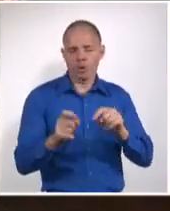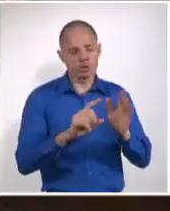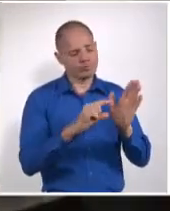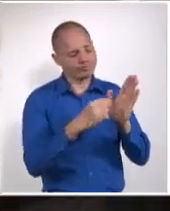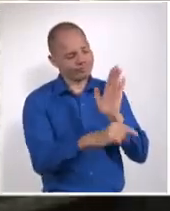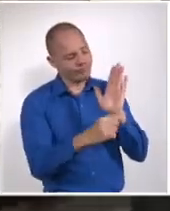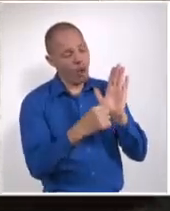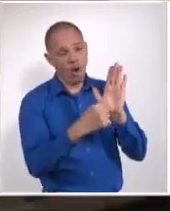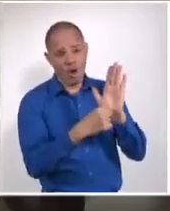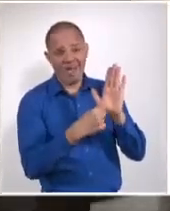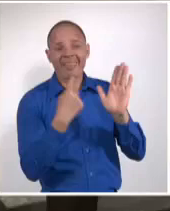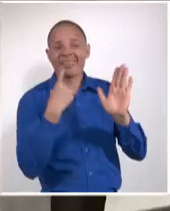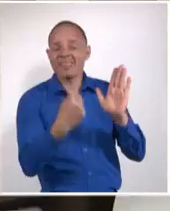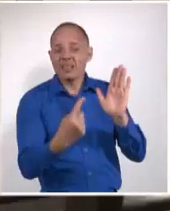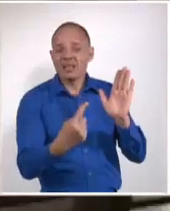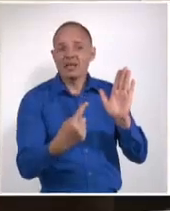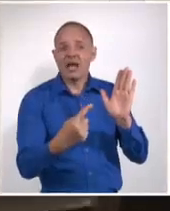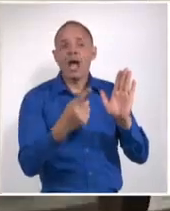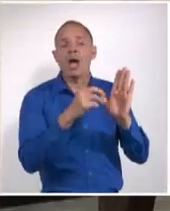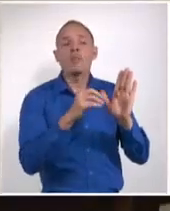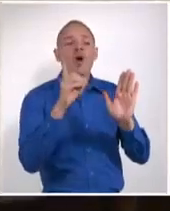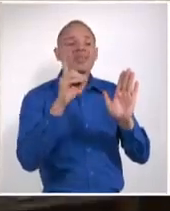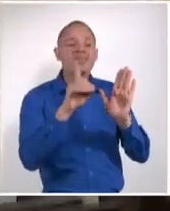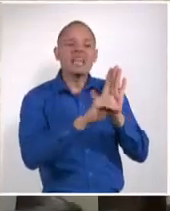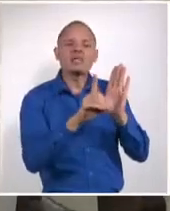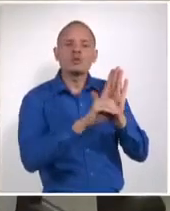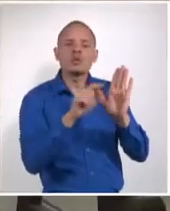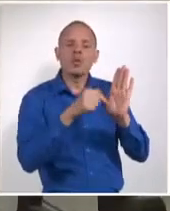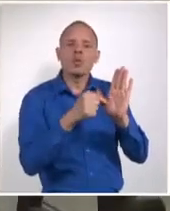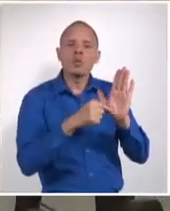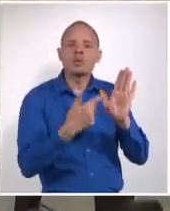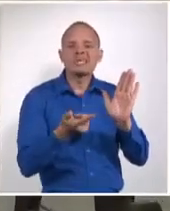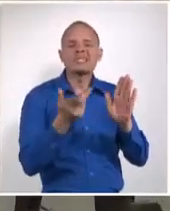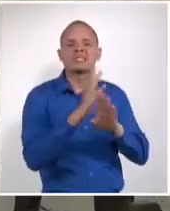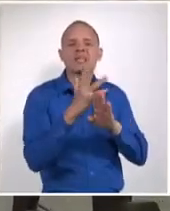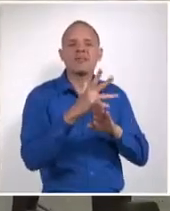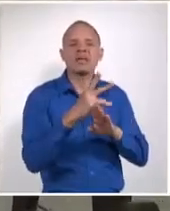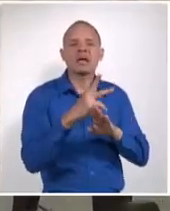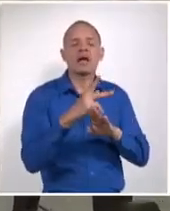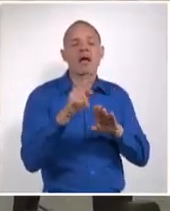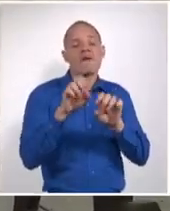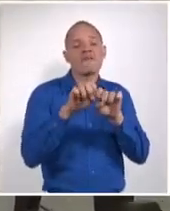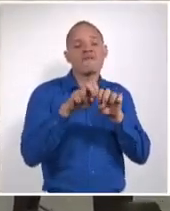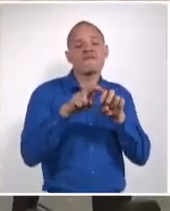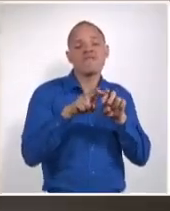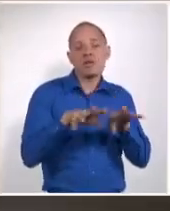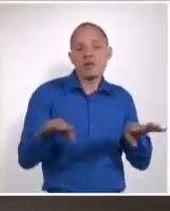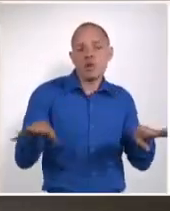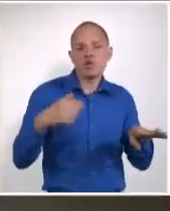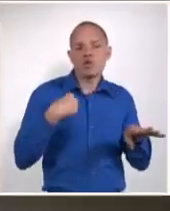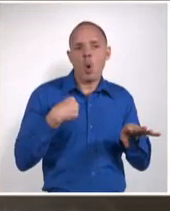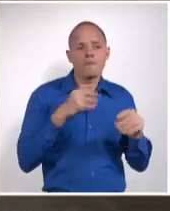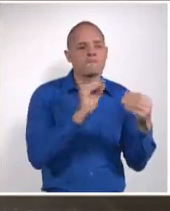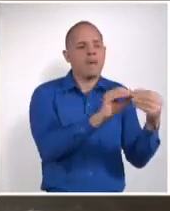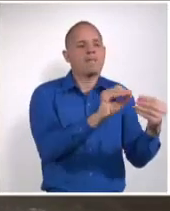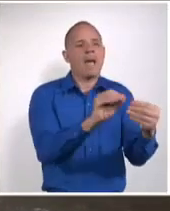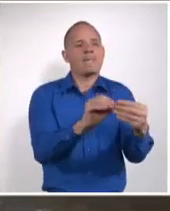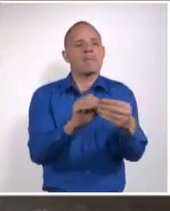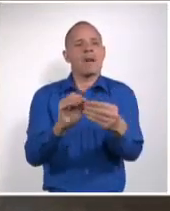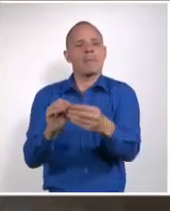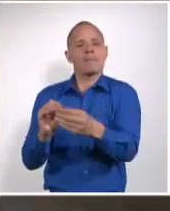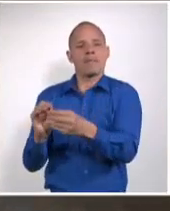para aquellas personas que violen las medidas dictadas por las autoridades sanitarias competentes con marcos